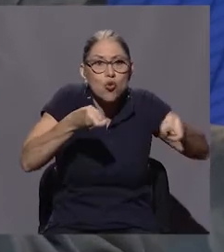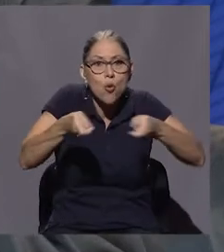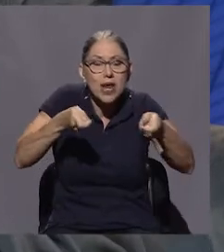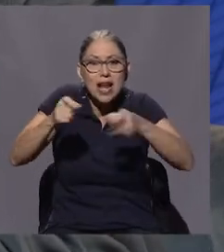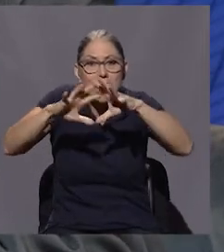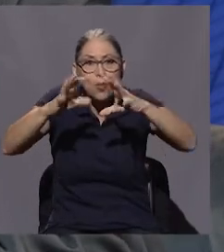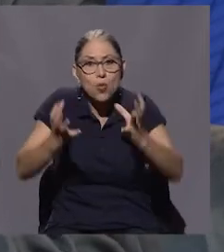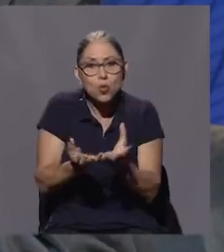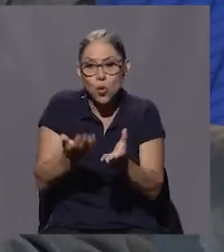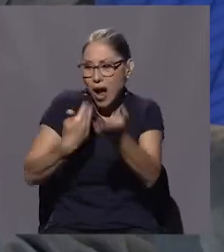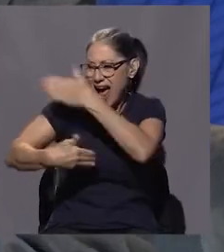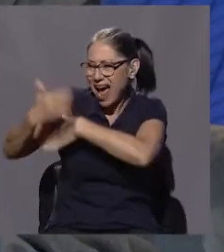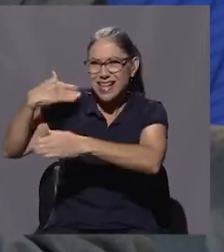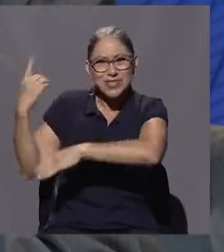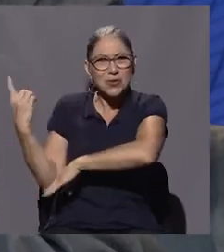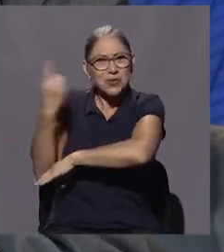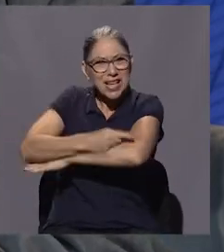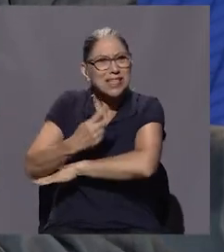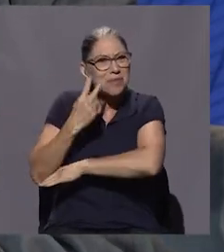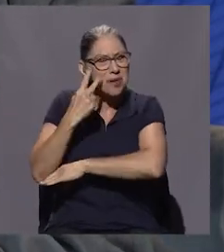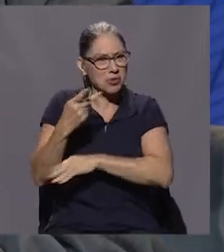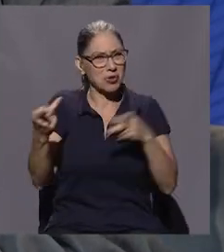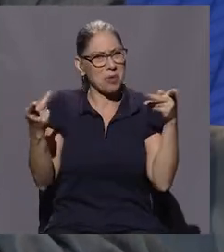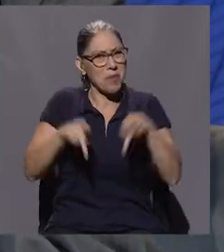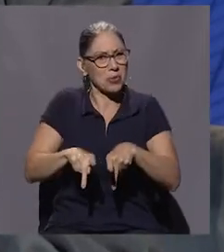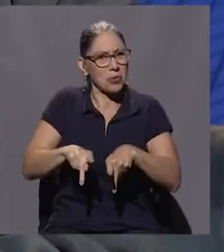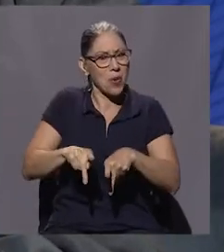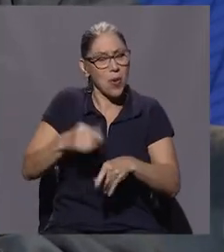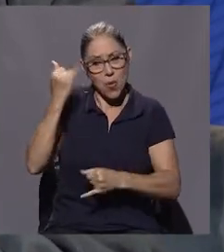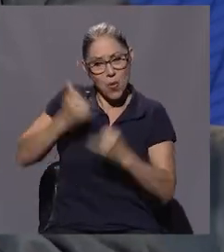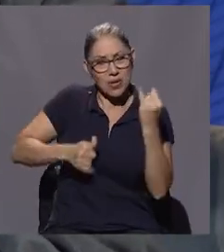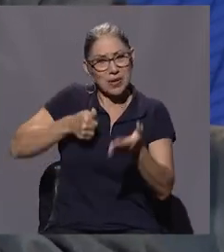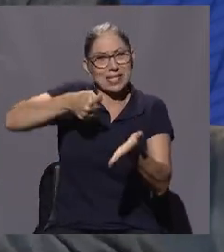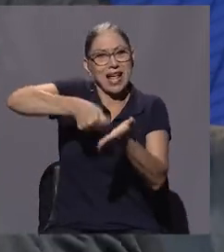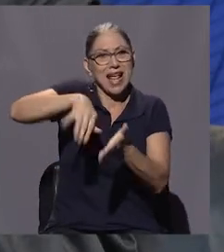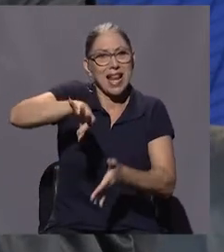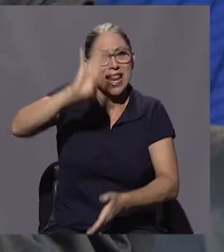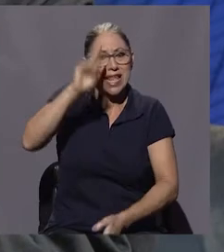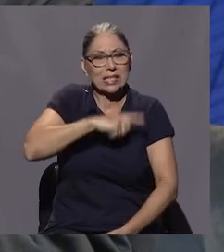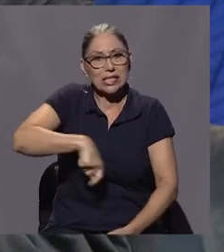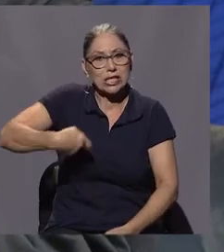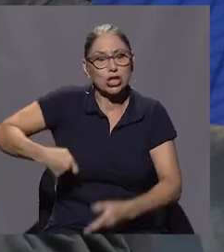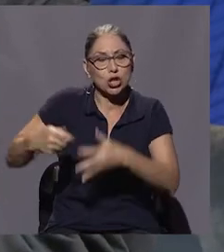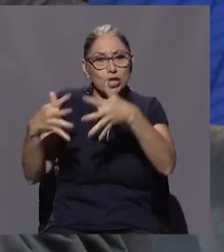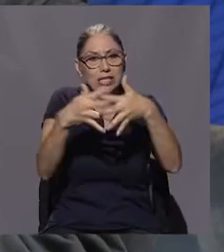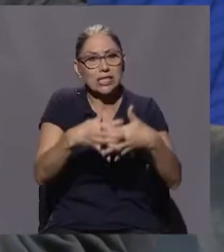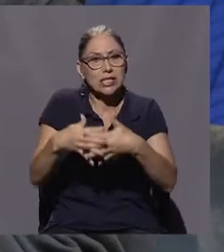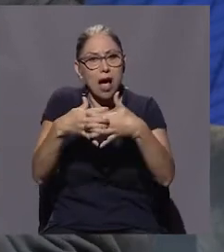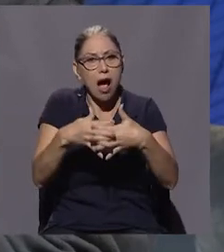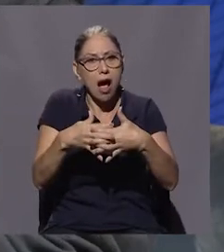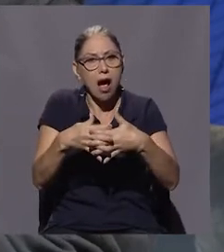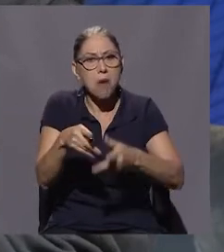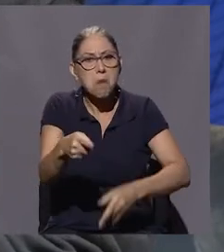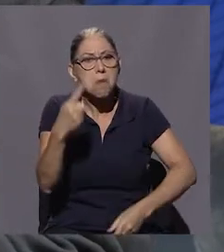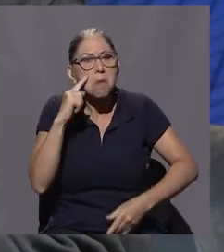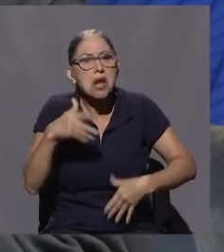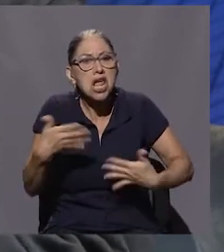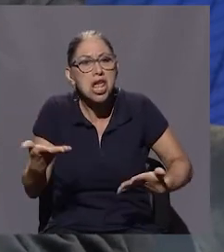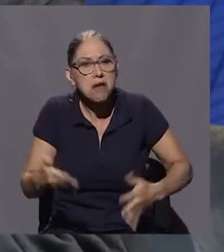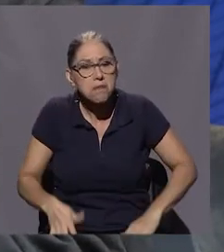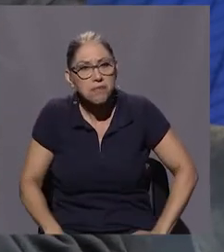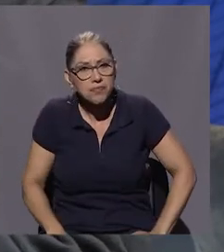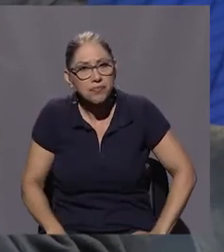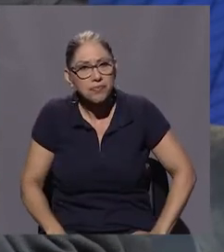de las elecciones en Estados Unidos y en última instancia, ¿para qué? Es decir,